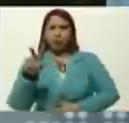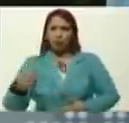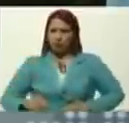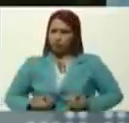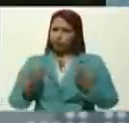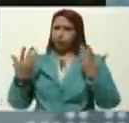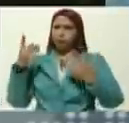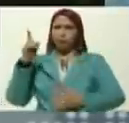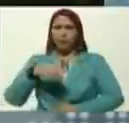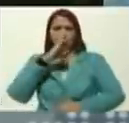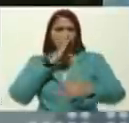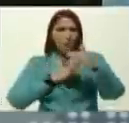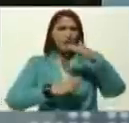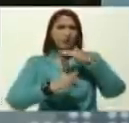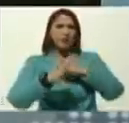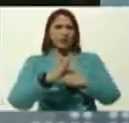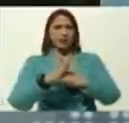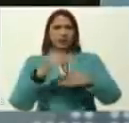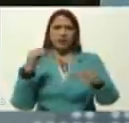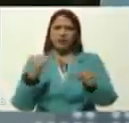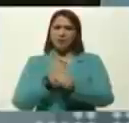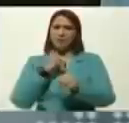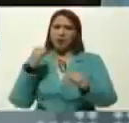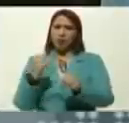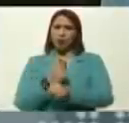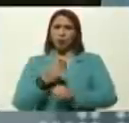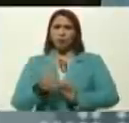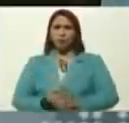llegaron los humildes, los trabajadores,